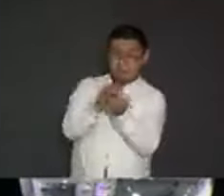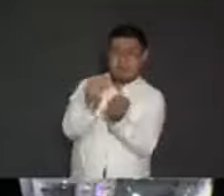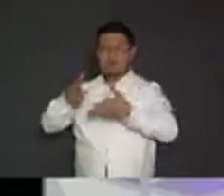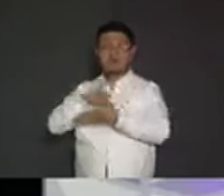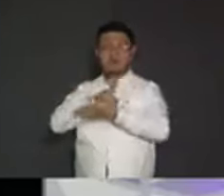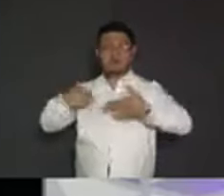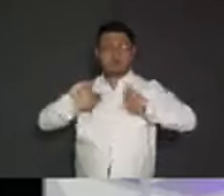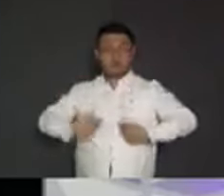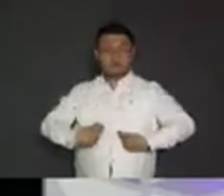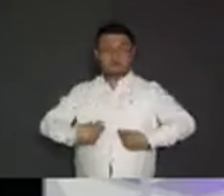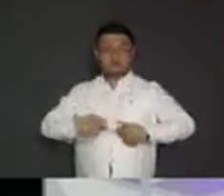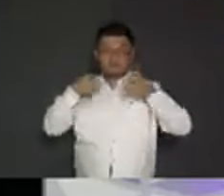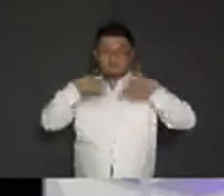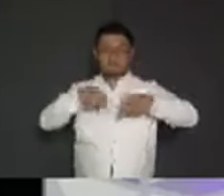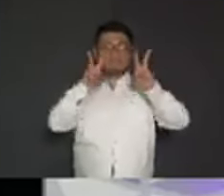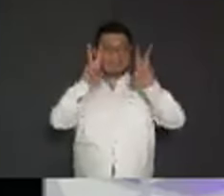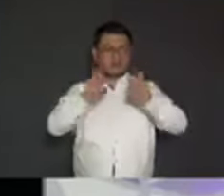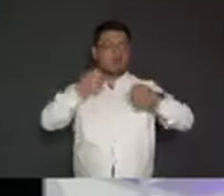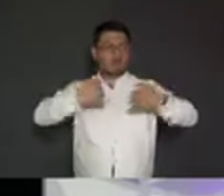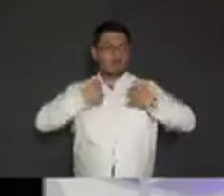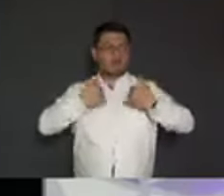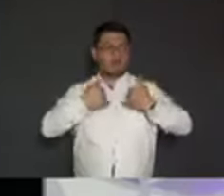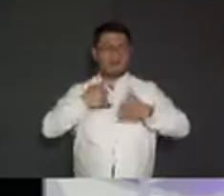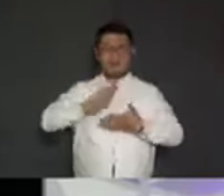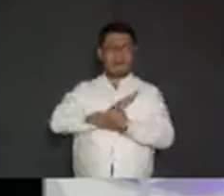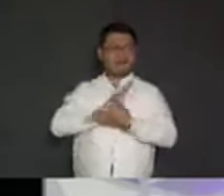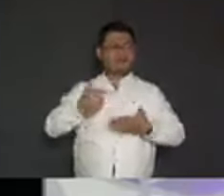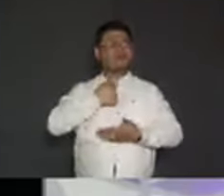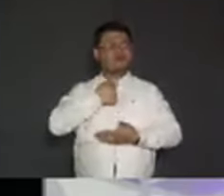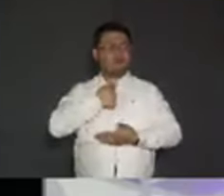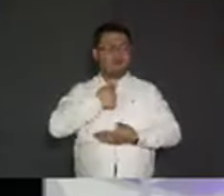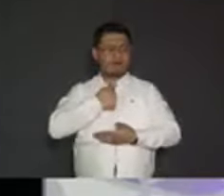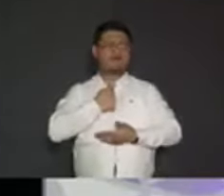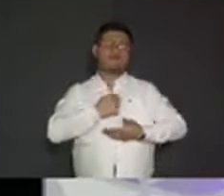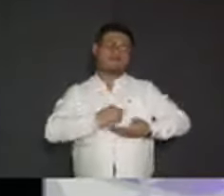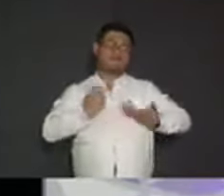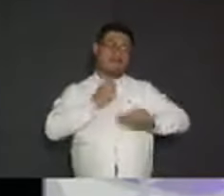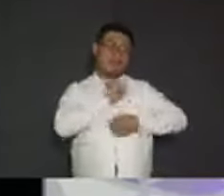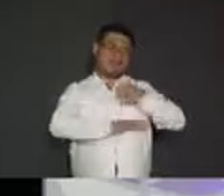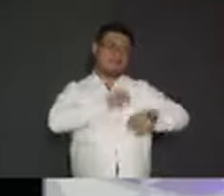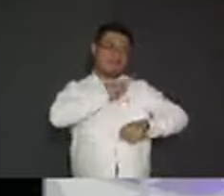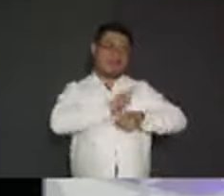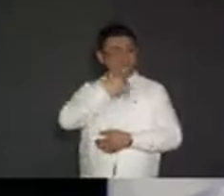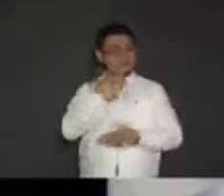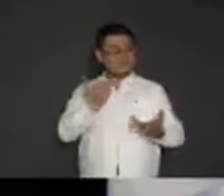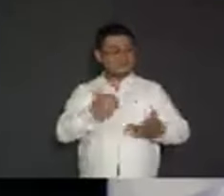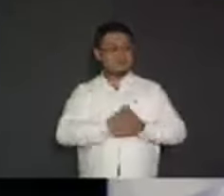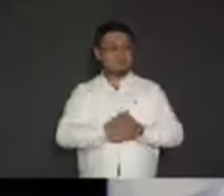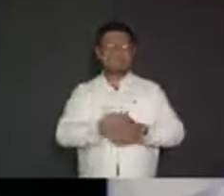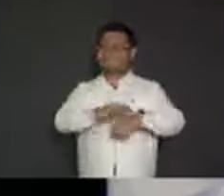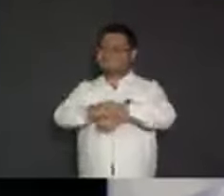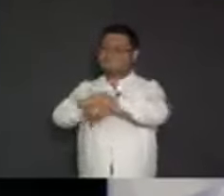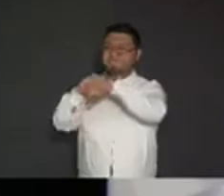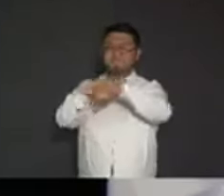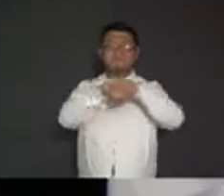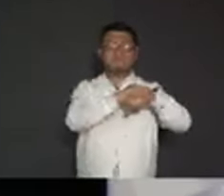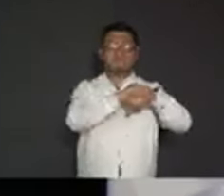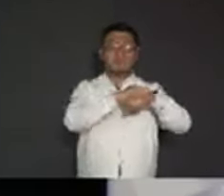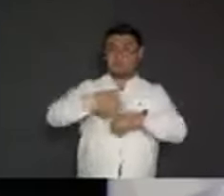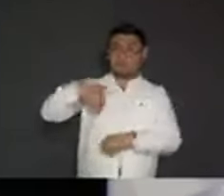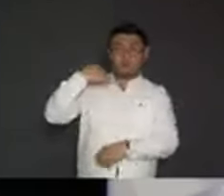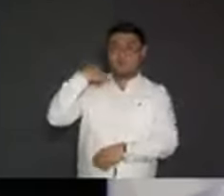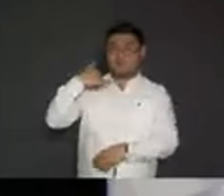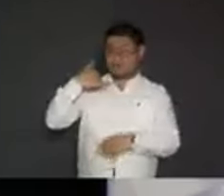vaivén. Además, tengo una mascota. Se llama Orejita. Yucatán vive un